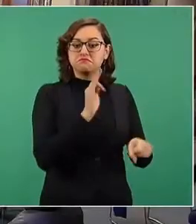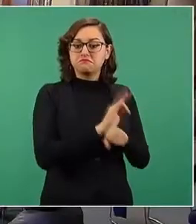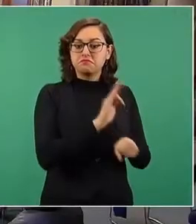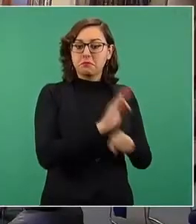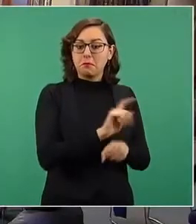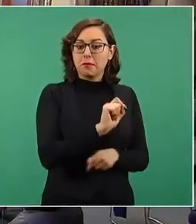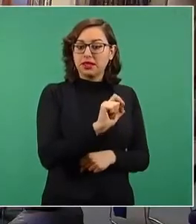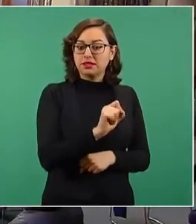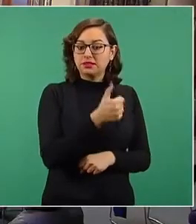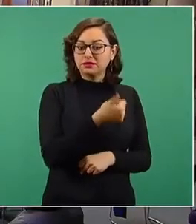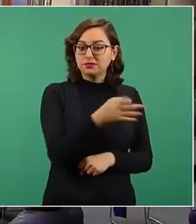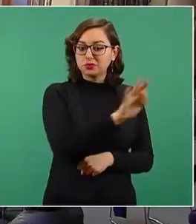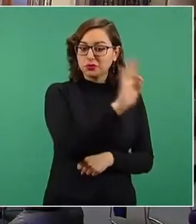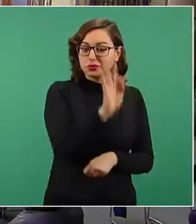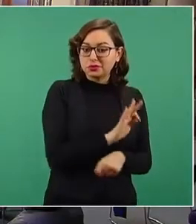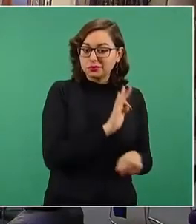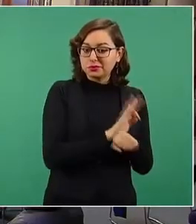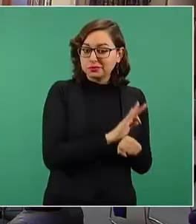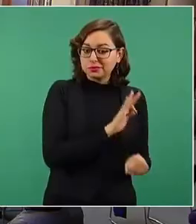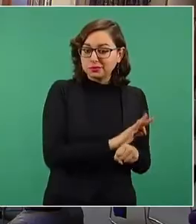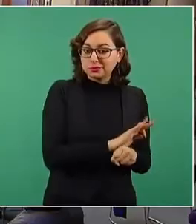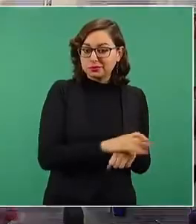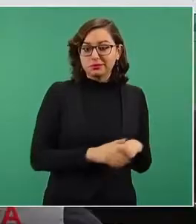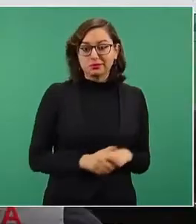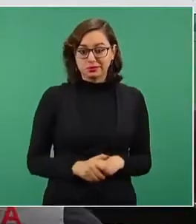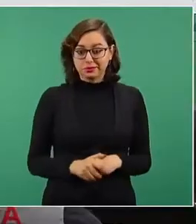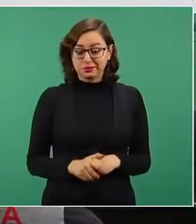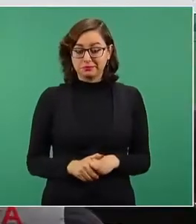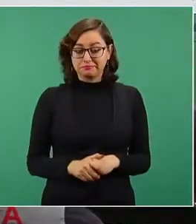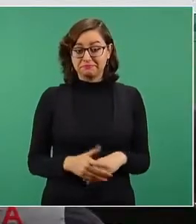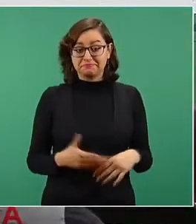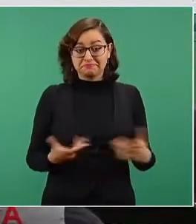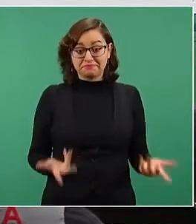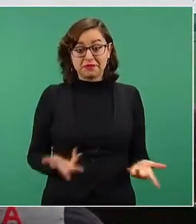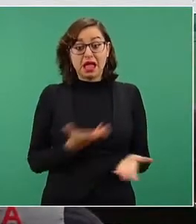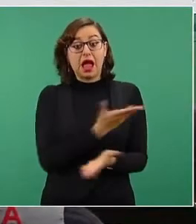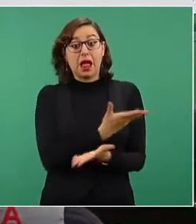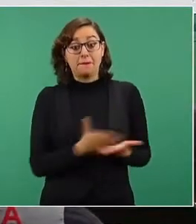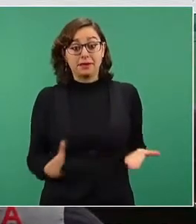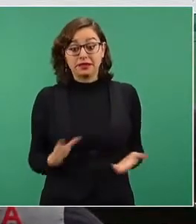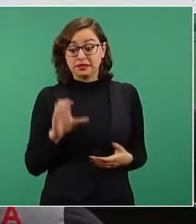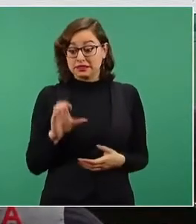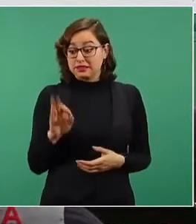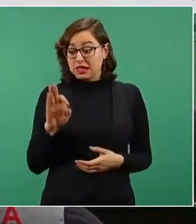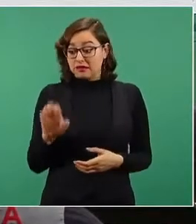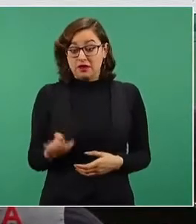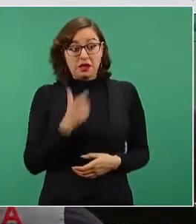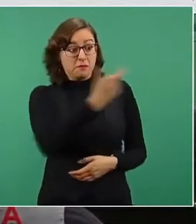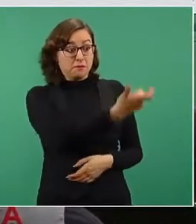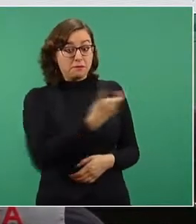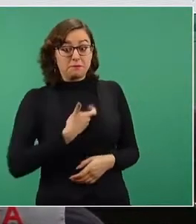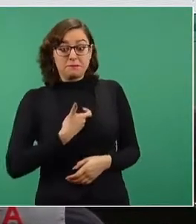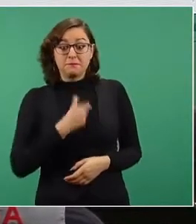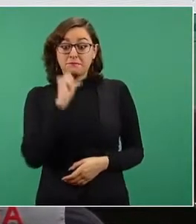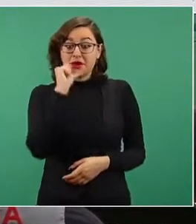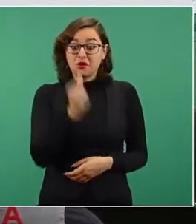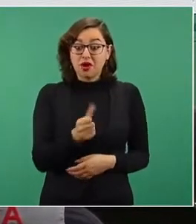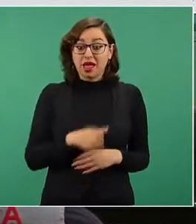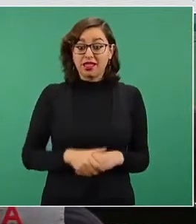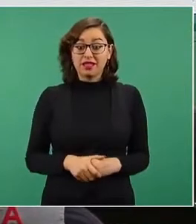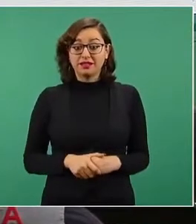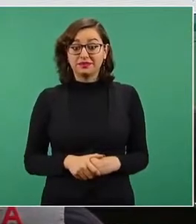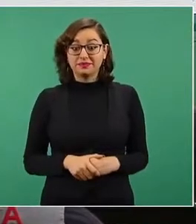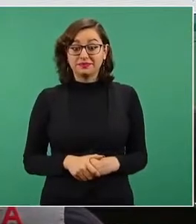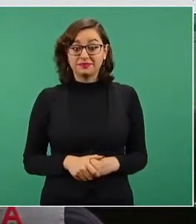Adicionalmente, como les digo, nosotros, Comisión Federal de Electricidad, pues no recibimos ingresos porque nos quitaron esos clientes.